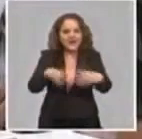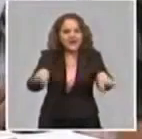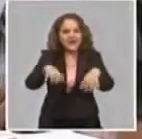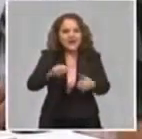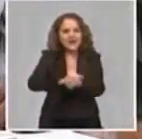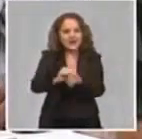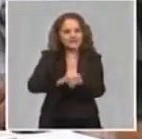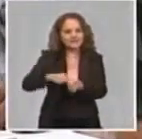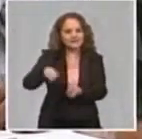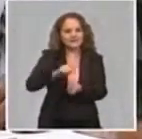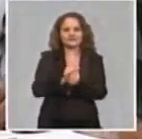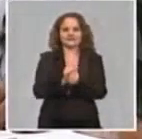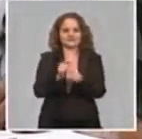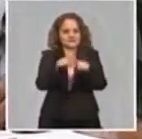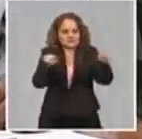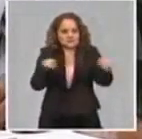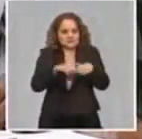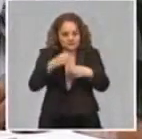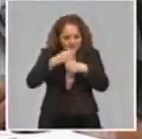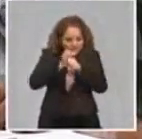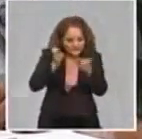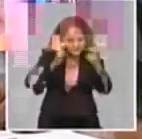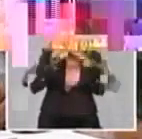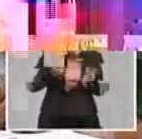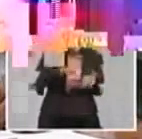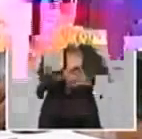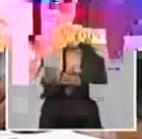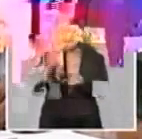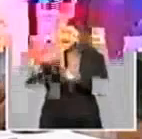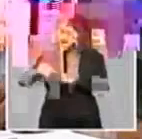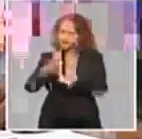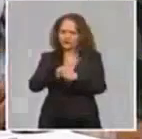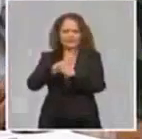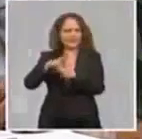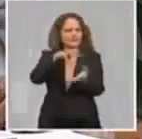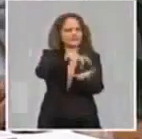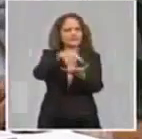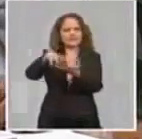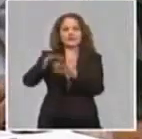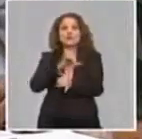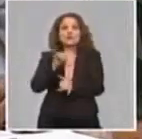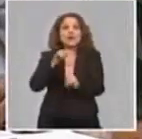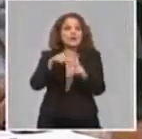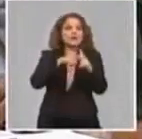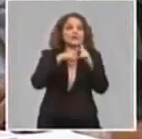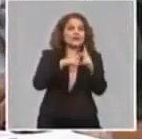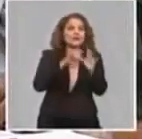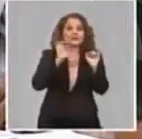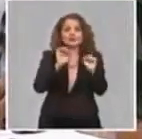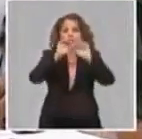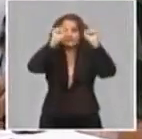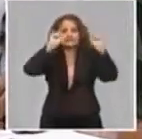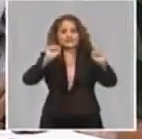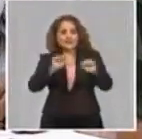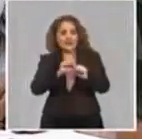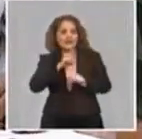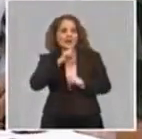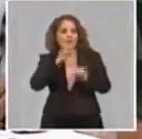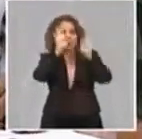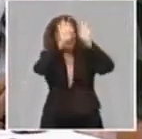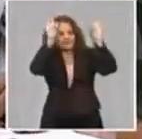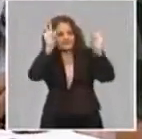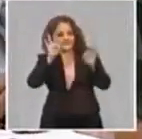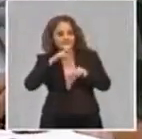en los laboratorios de microbiología, en los locales de esterilización, en los sistemas hidráulicos de los hospitales donde había problemas,